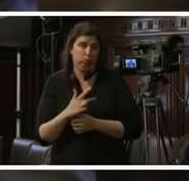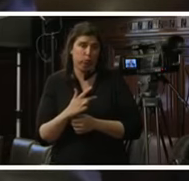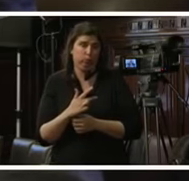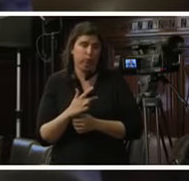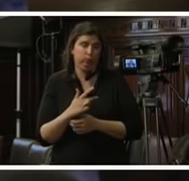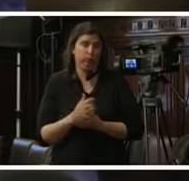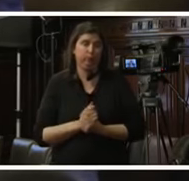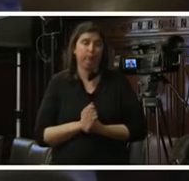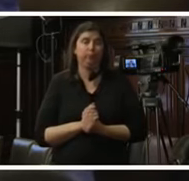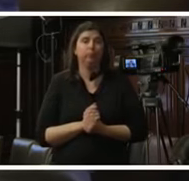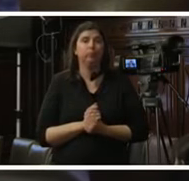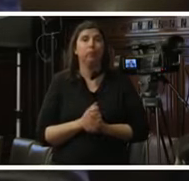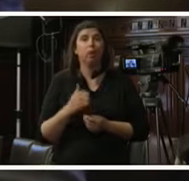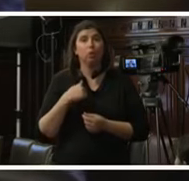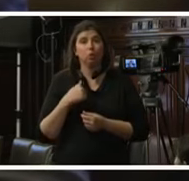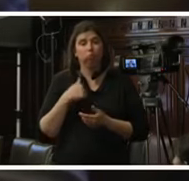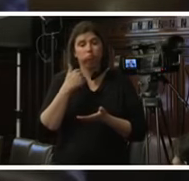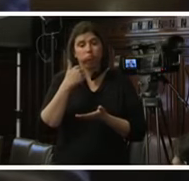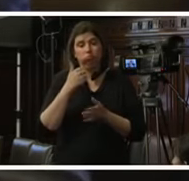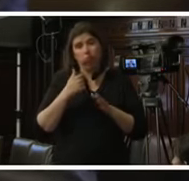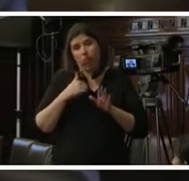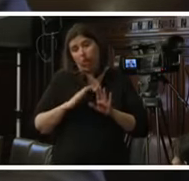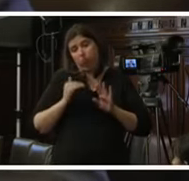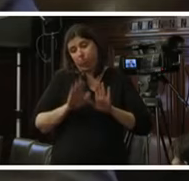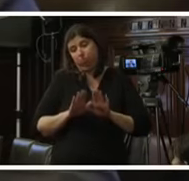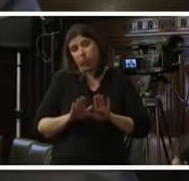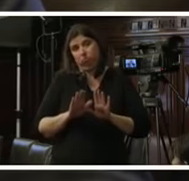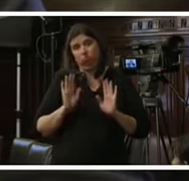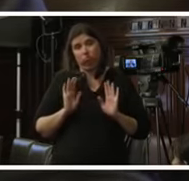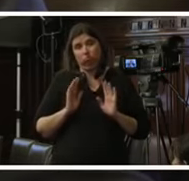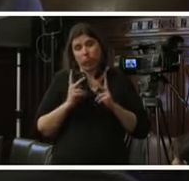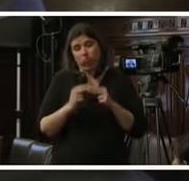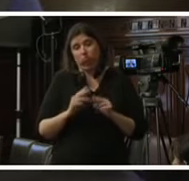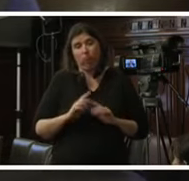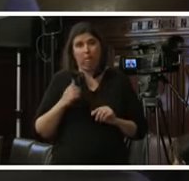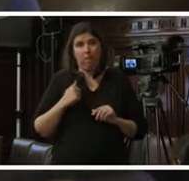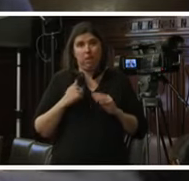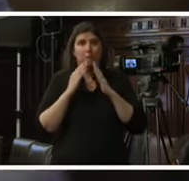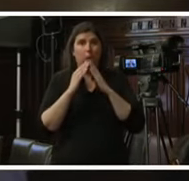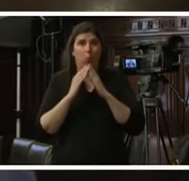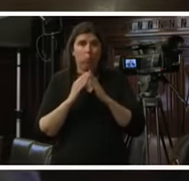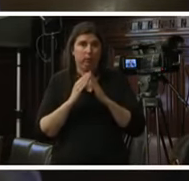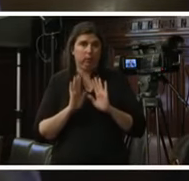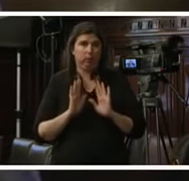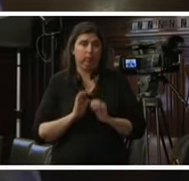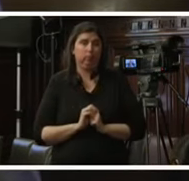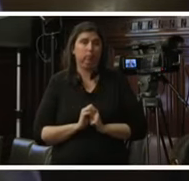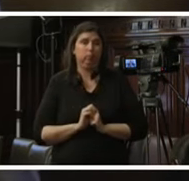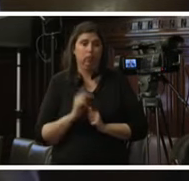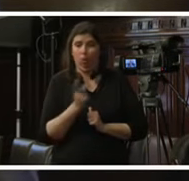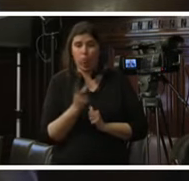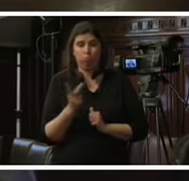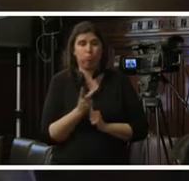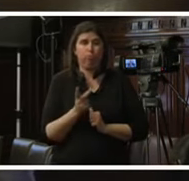yo aquí me detendría serían estas estas preguntas ya sea por por ahora